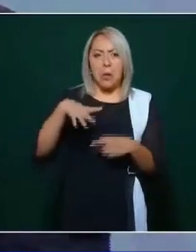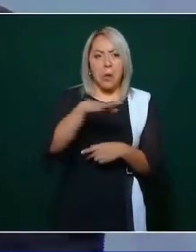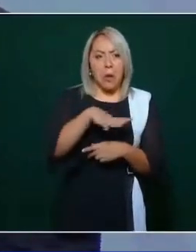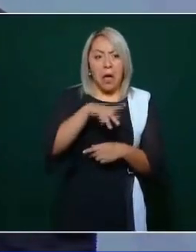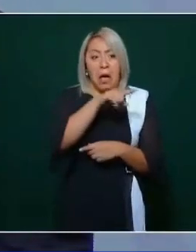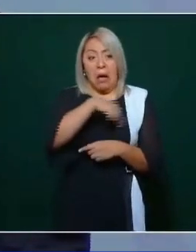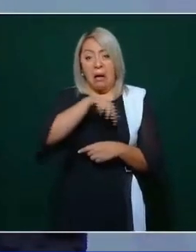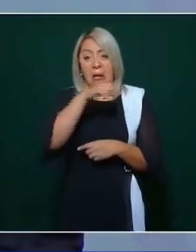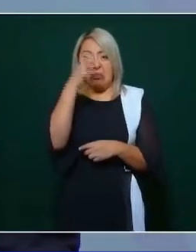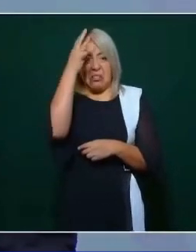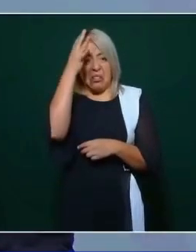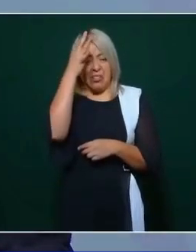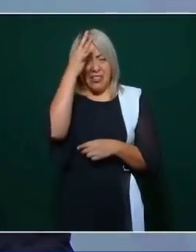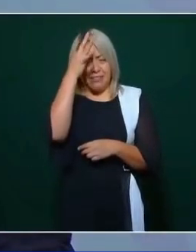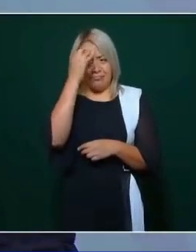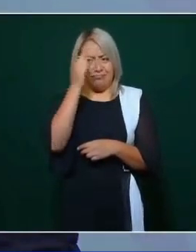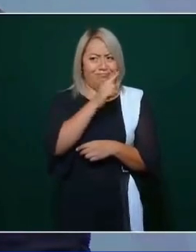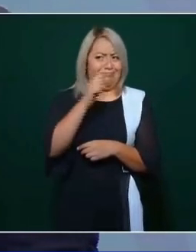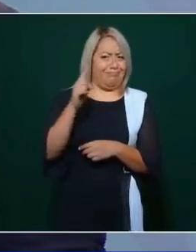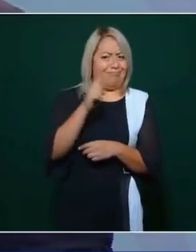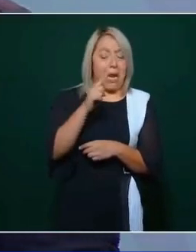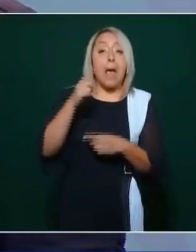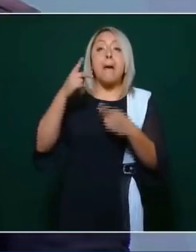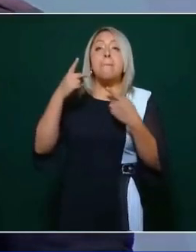es el que piensa que el pueblo es tonto.